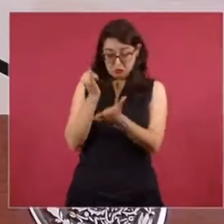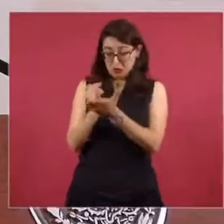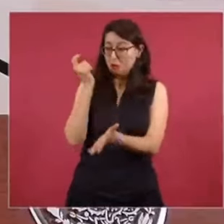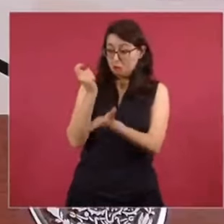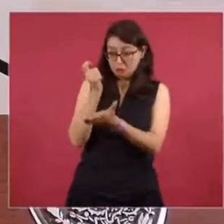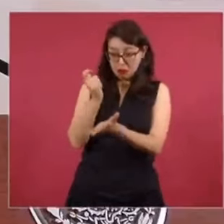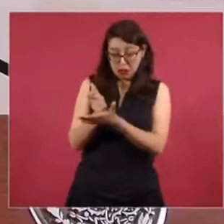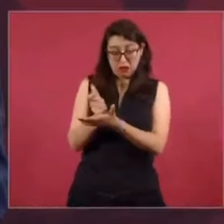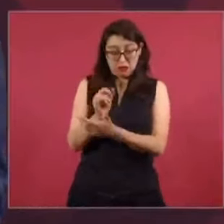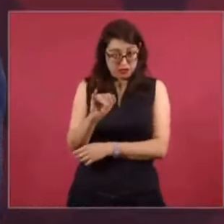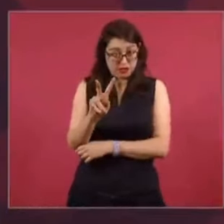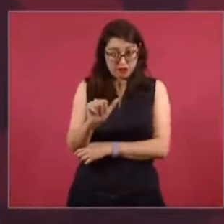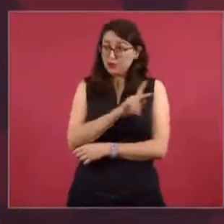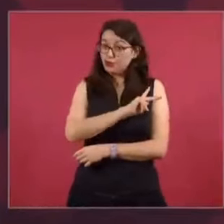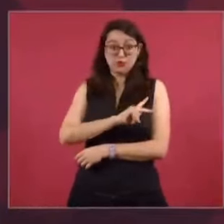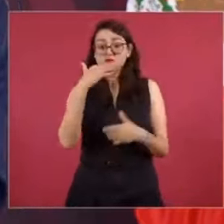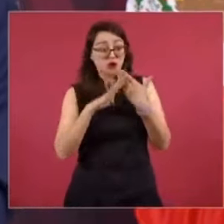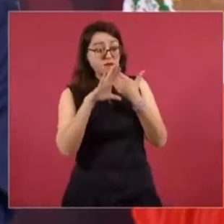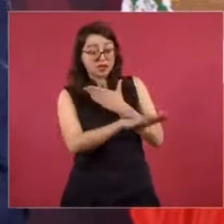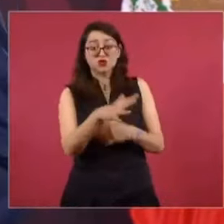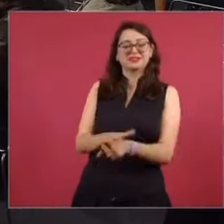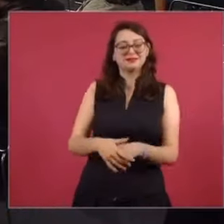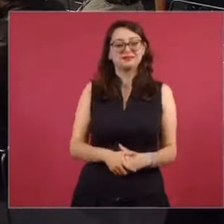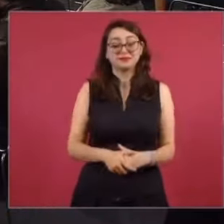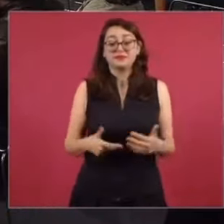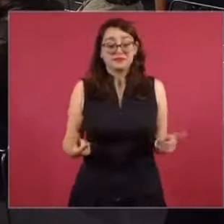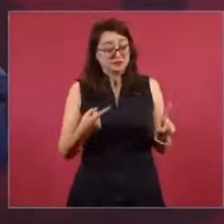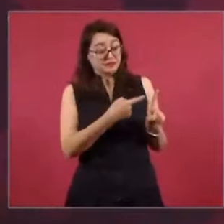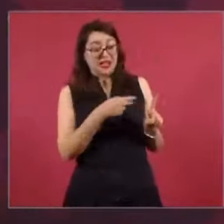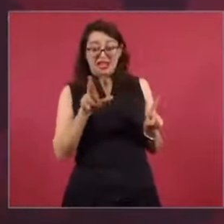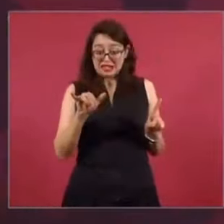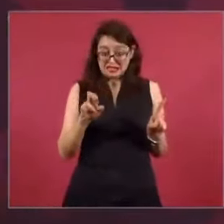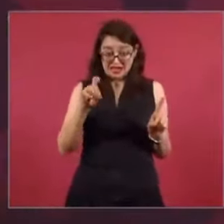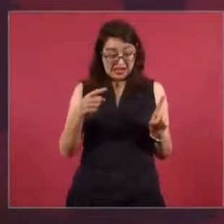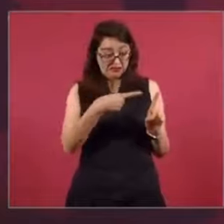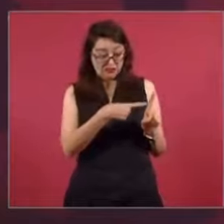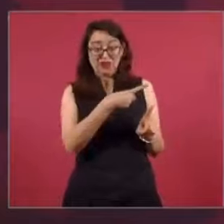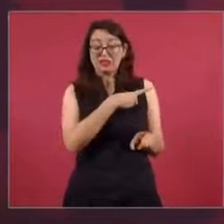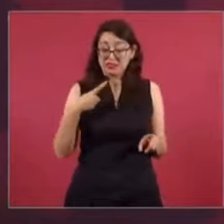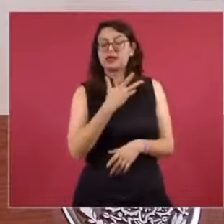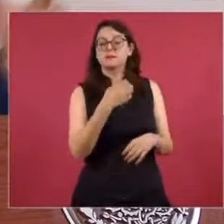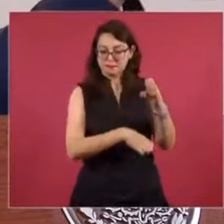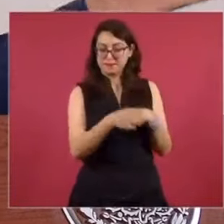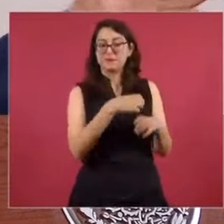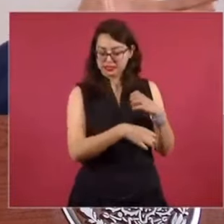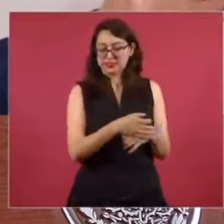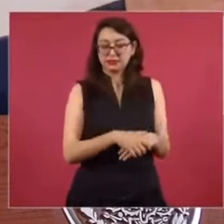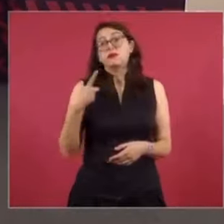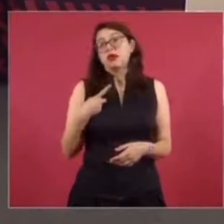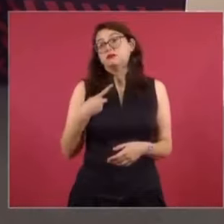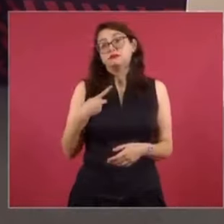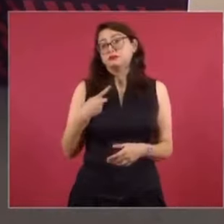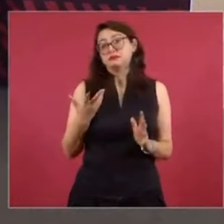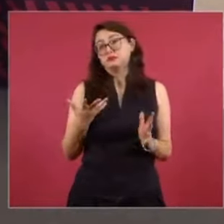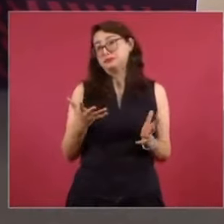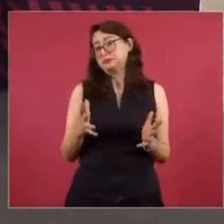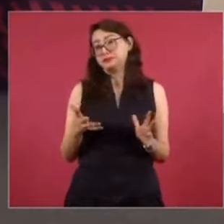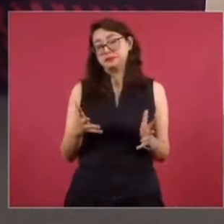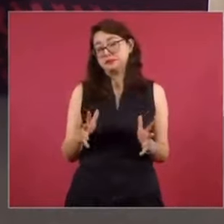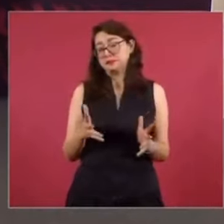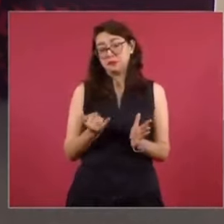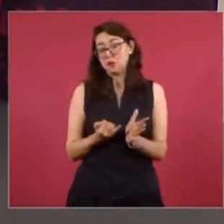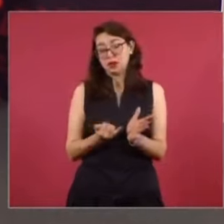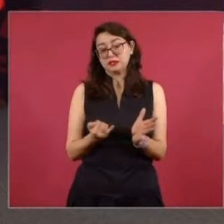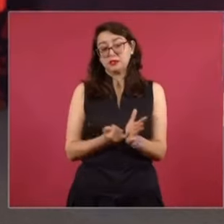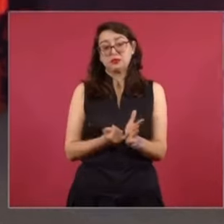porque el IVA es parejo. Entonces, Ricardo trae su empresa, un adeudo con el